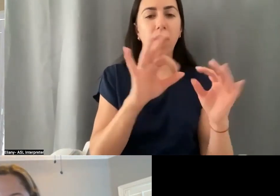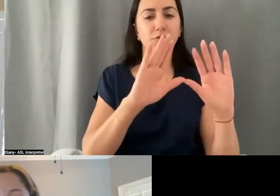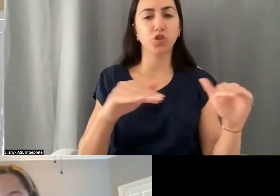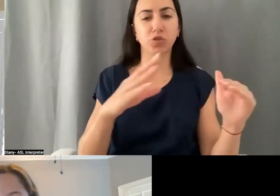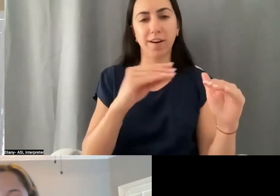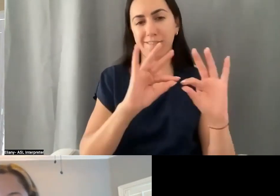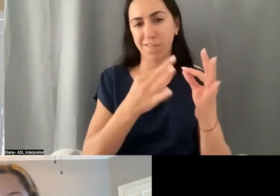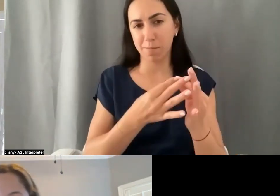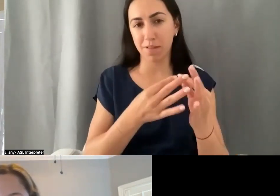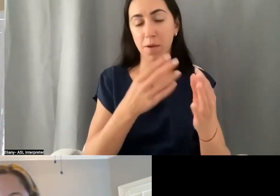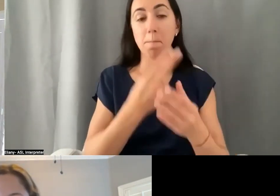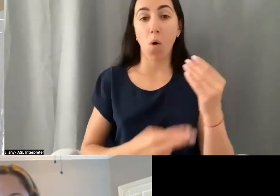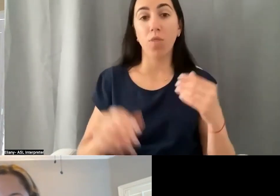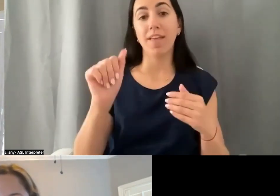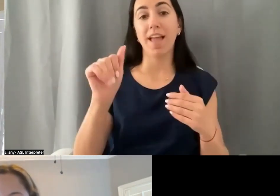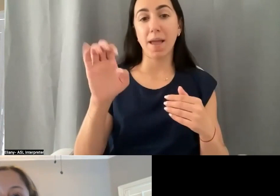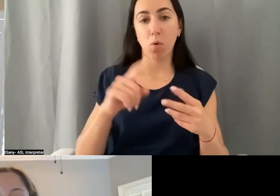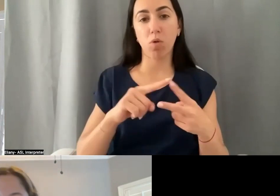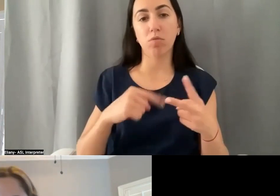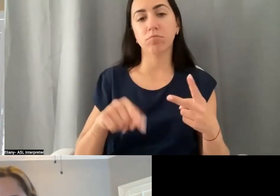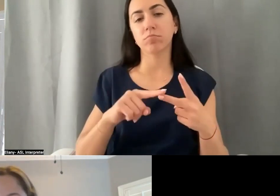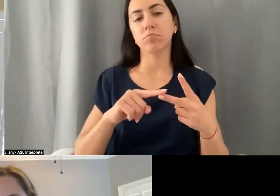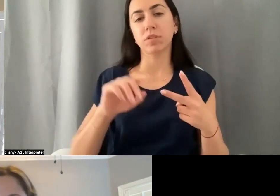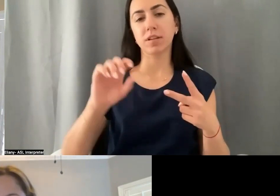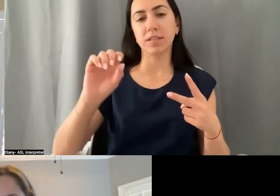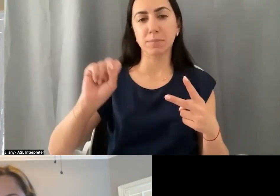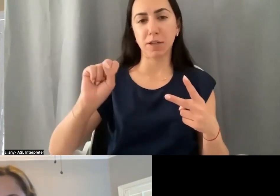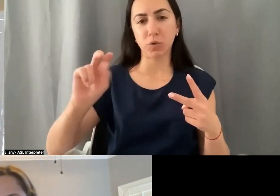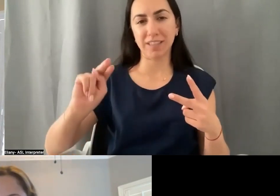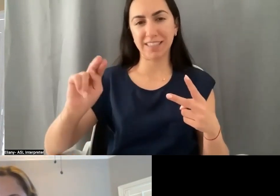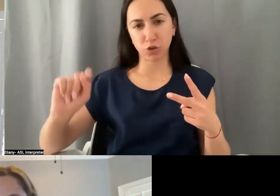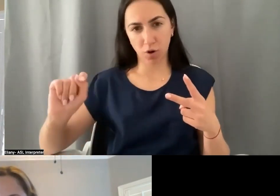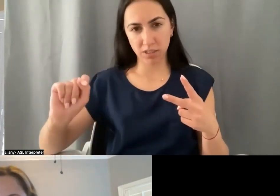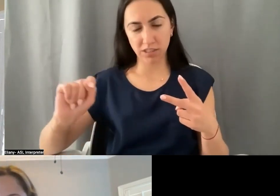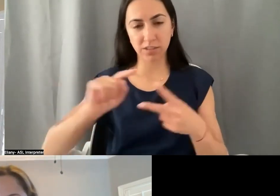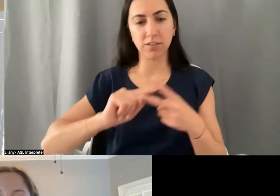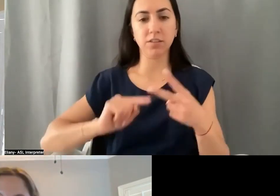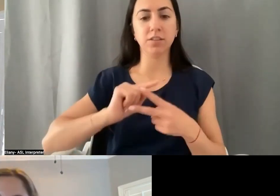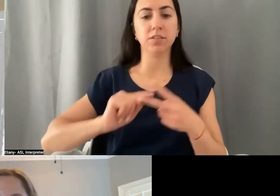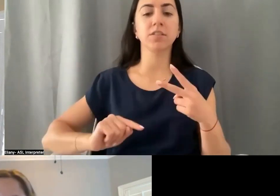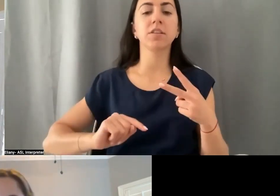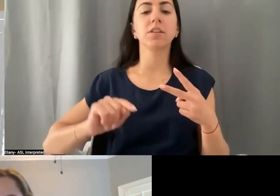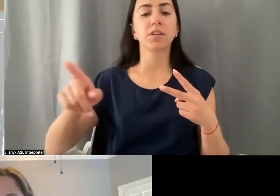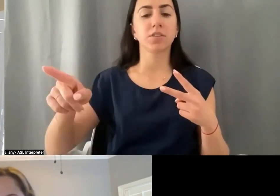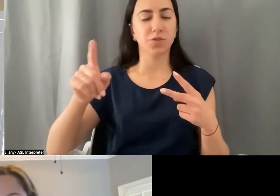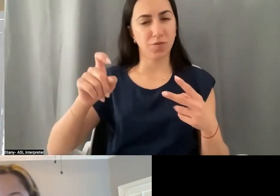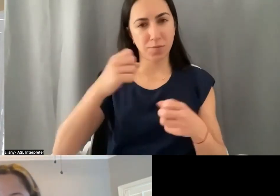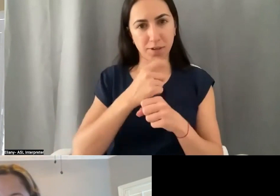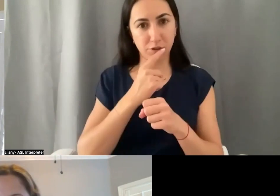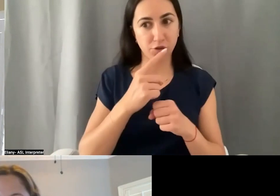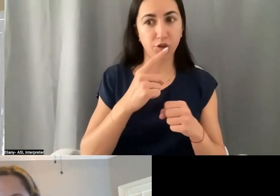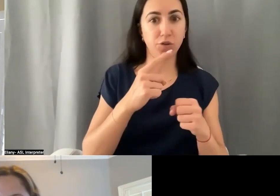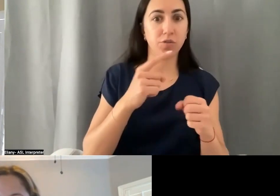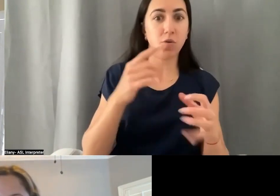familia. Tanto la cuenta de ABLE como también el fideicomiso de necesidades especiales, ya que hay tutoría en esta pregunta.